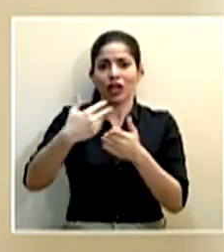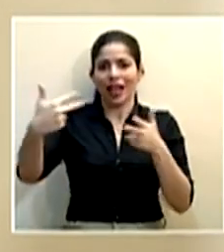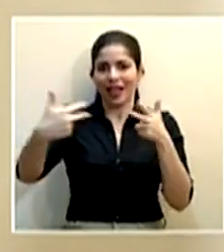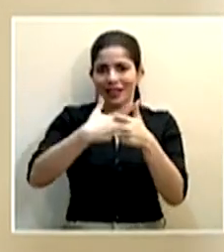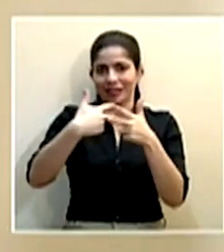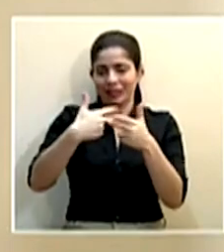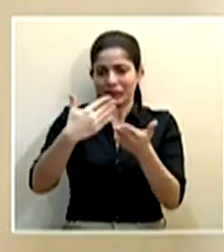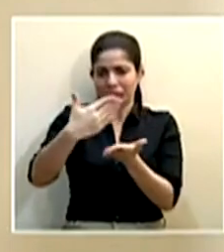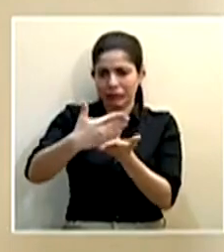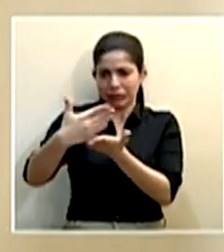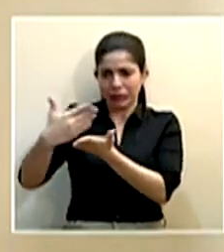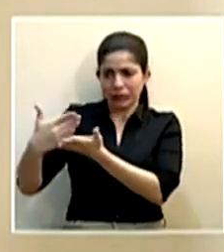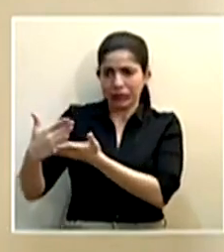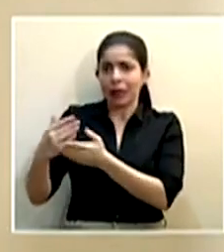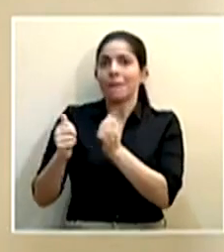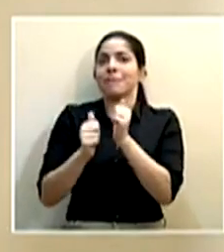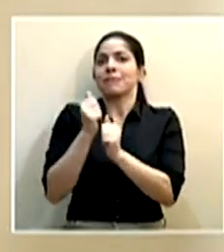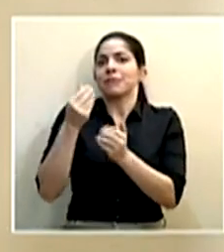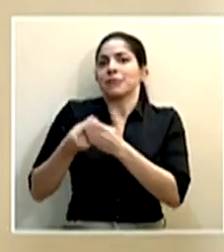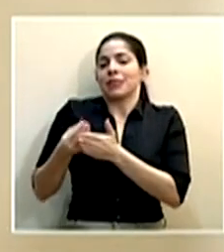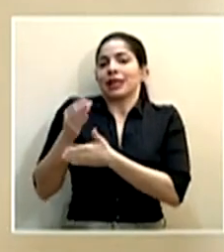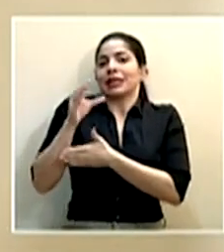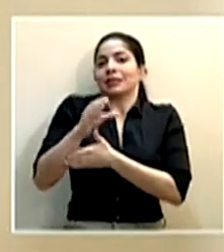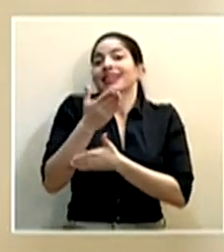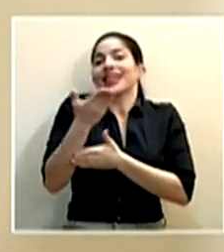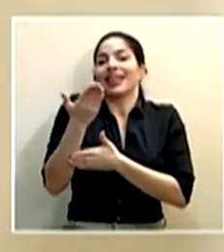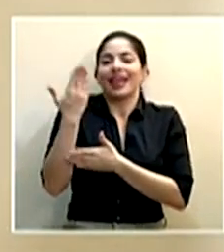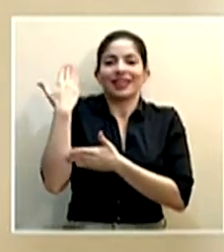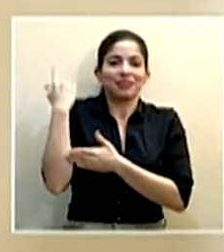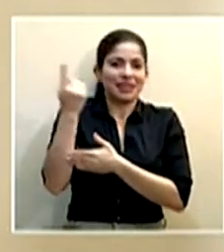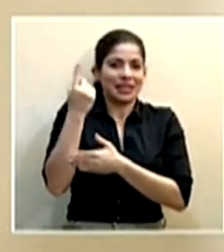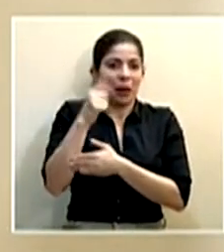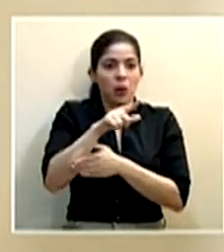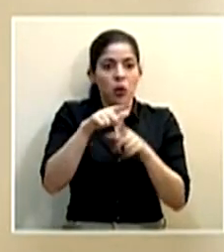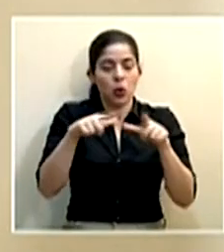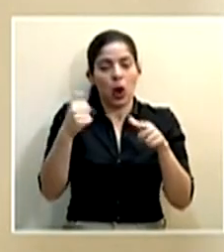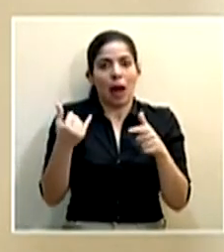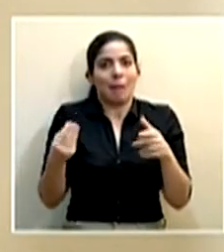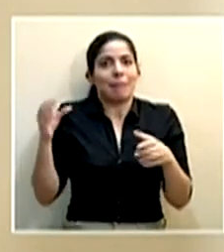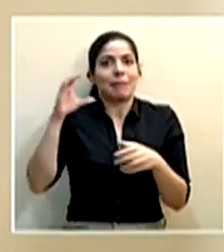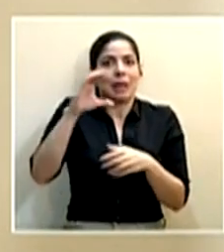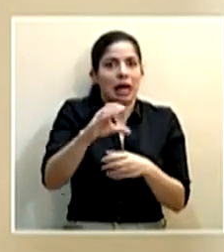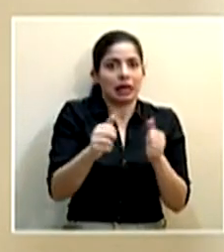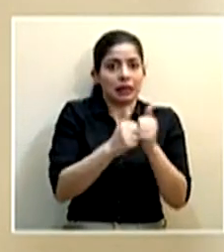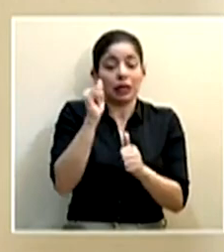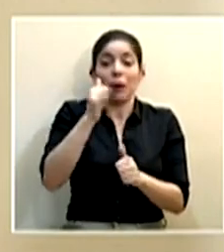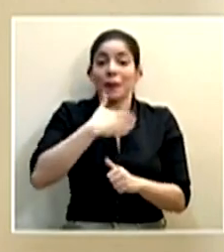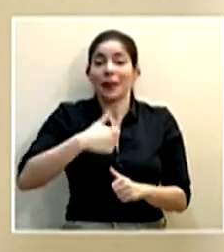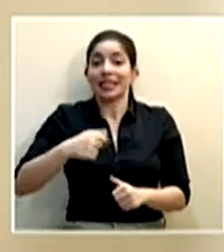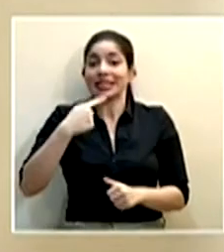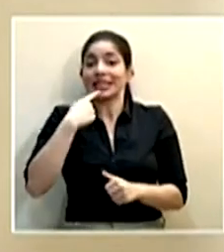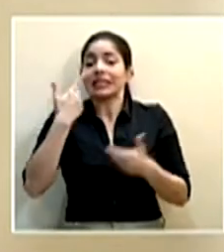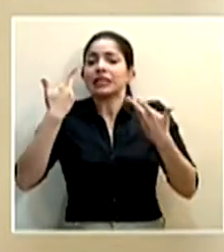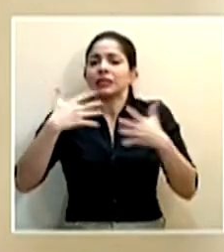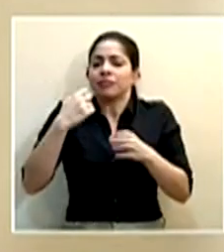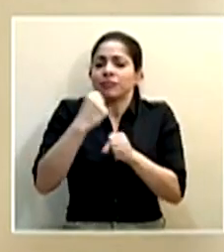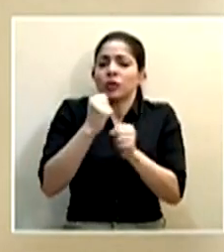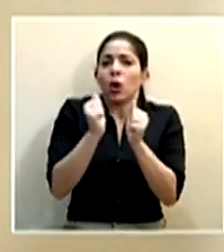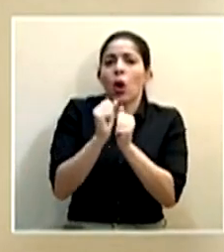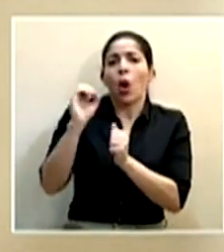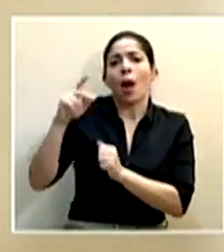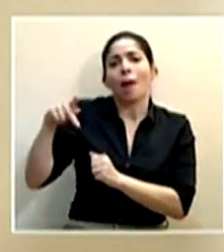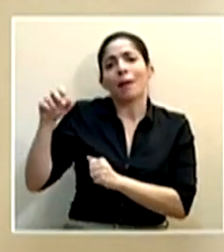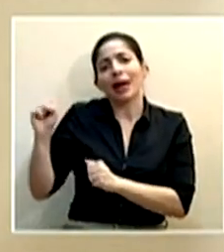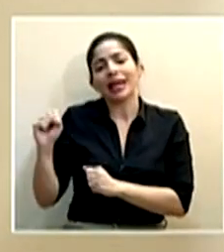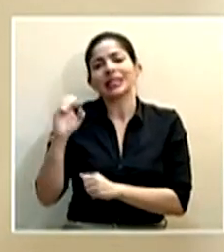el país. Se han destinado muchísimo más recursos de lo que normalmente se tienen en esos lugares y también, como decía el presidente, se ha estado trabajando con la OPS, con